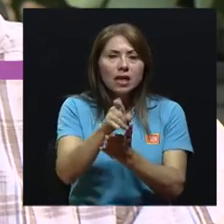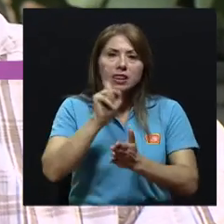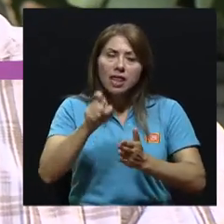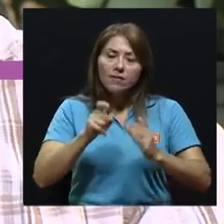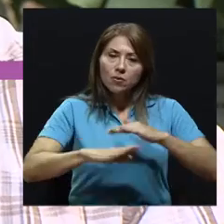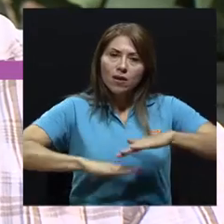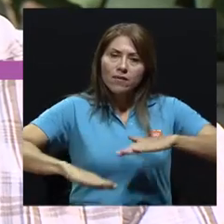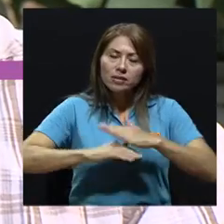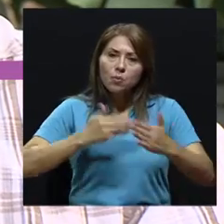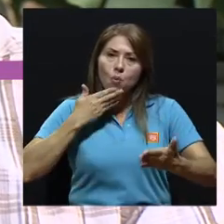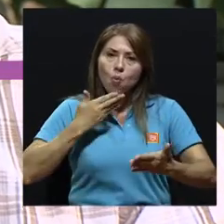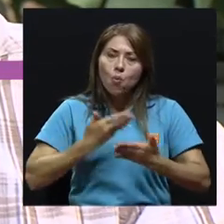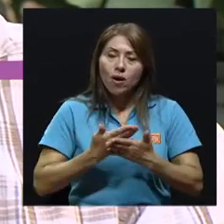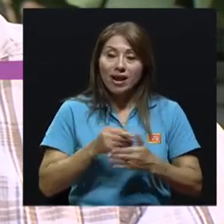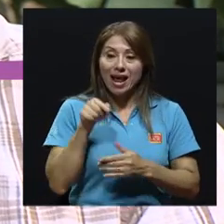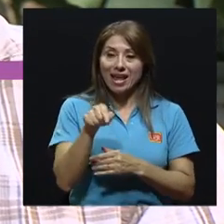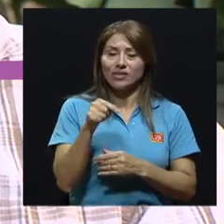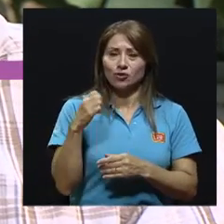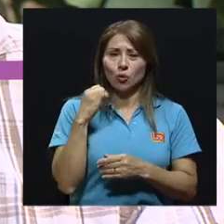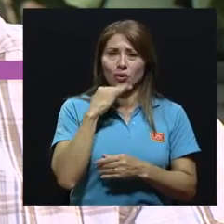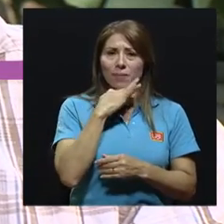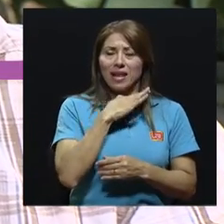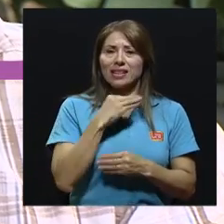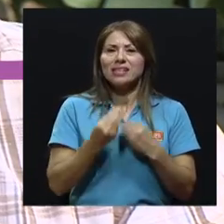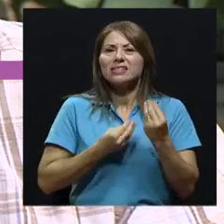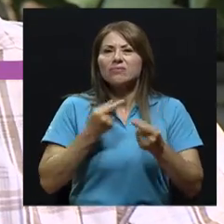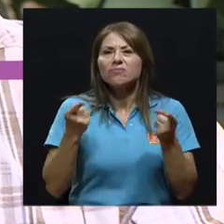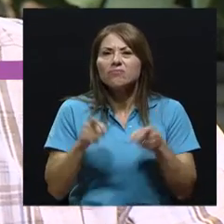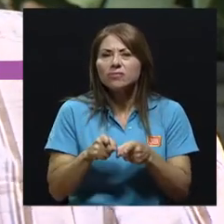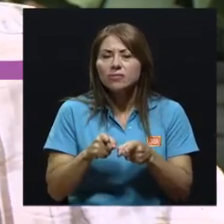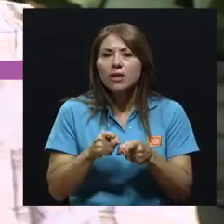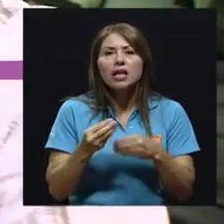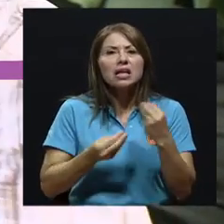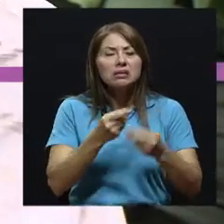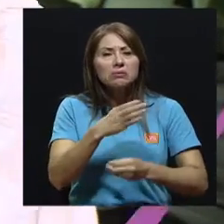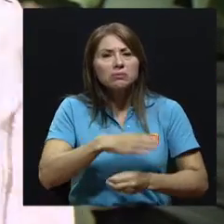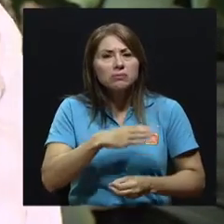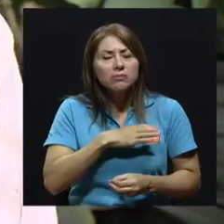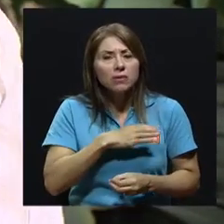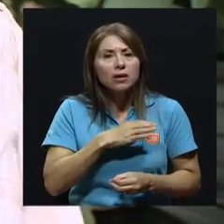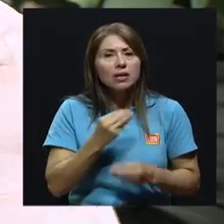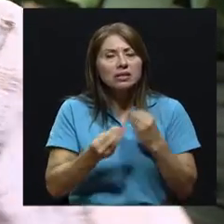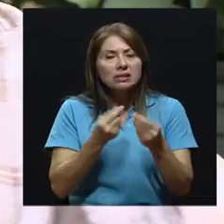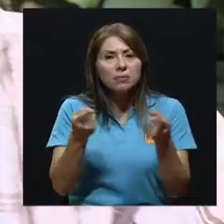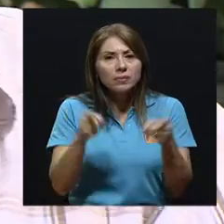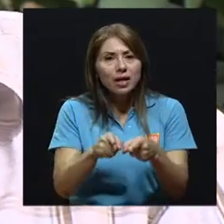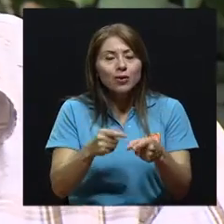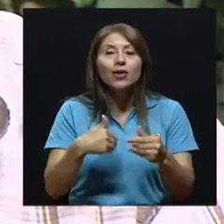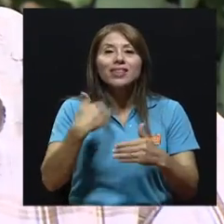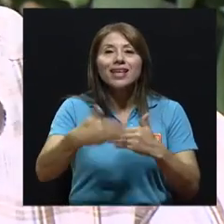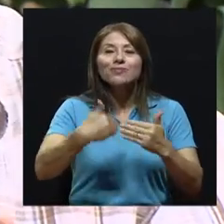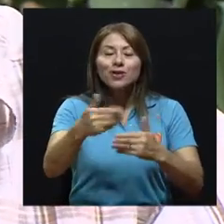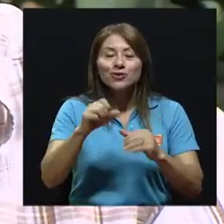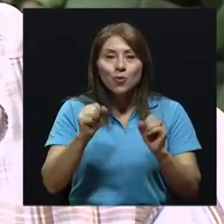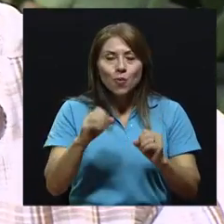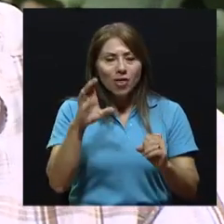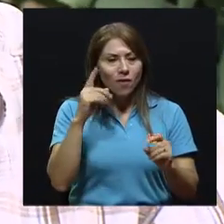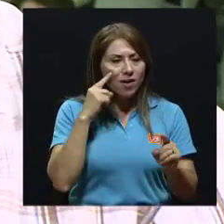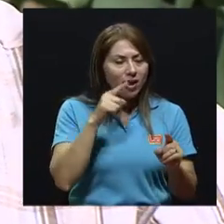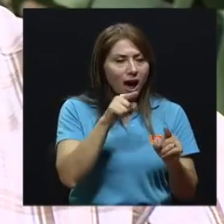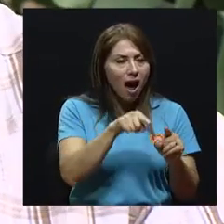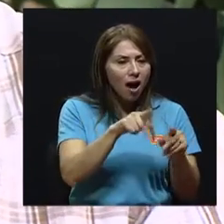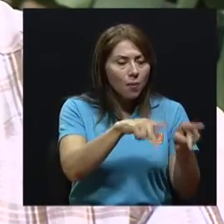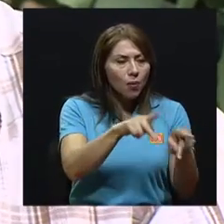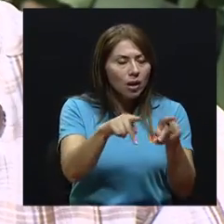cómo van esos contaminantes, cómo se están comportando, para que yo después pueda relacionarlo con las estadísticas de la población y poder determinar